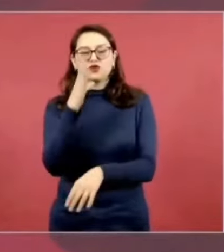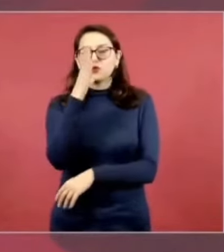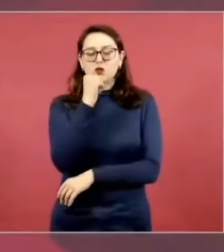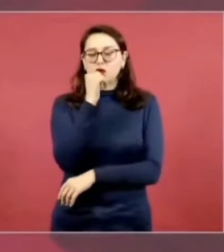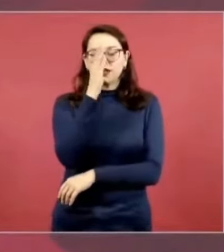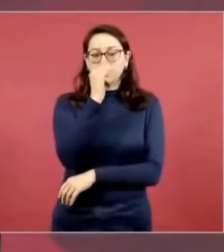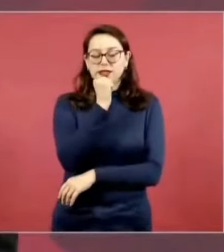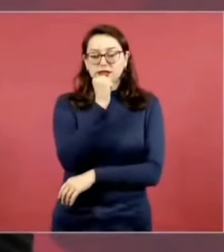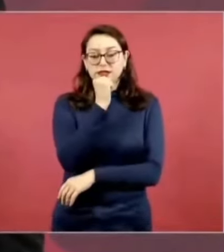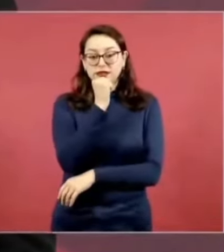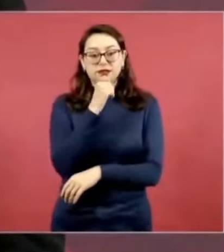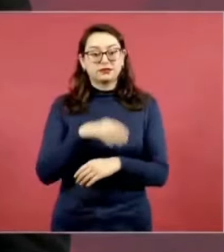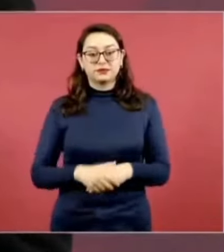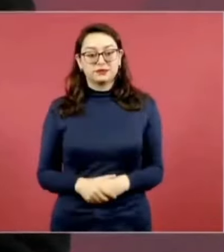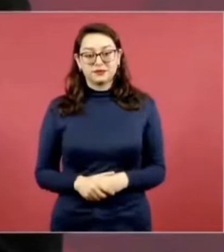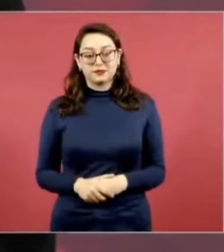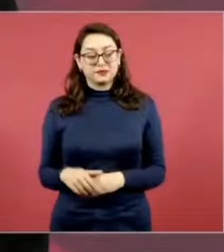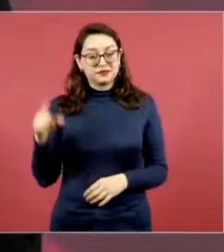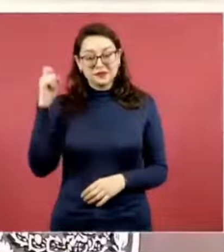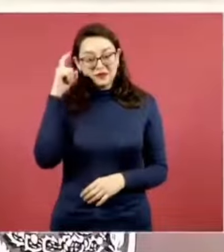es muy difícil.